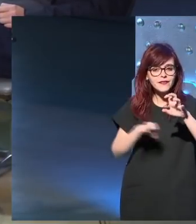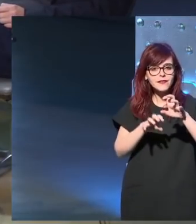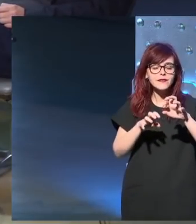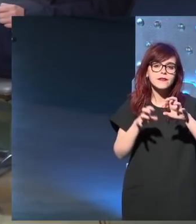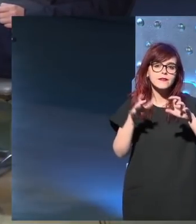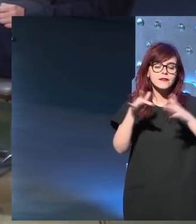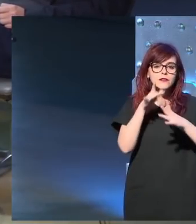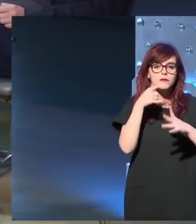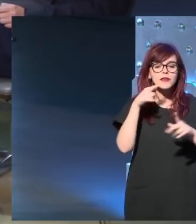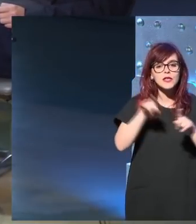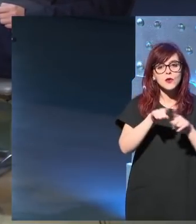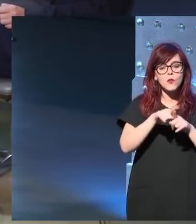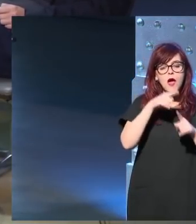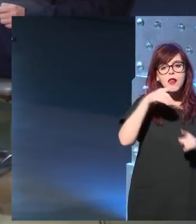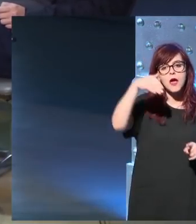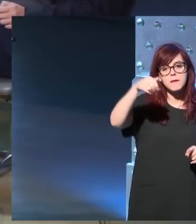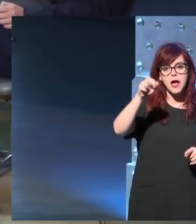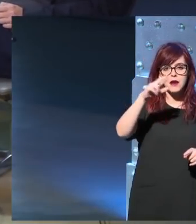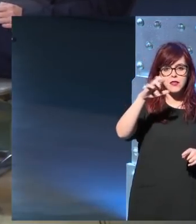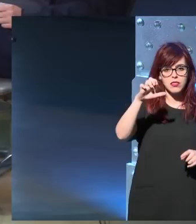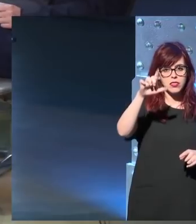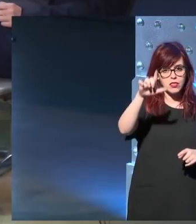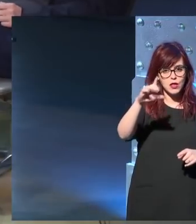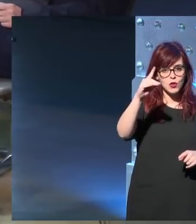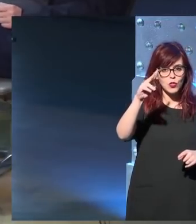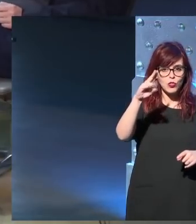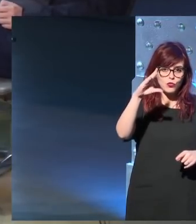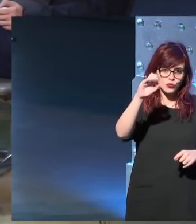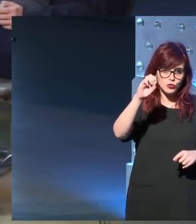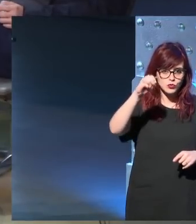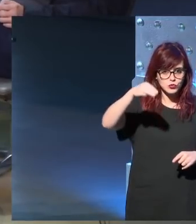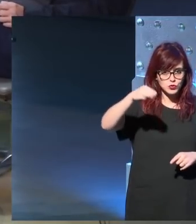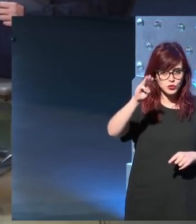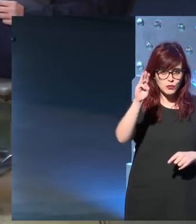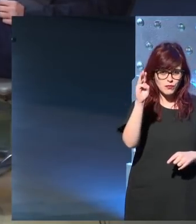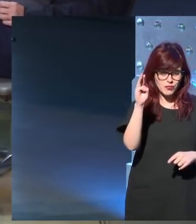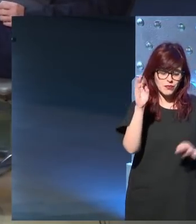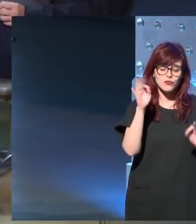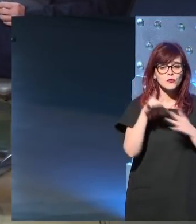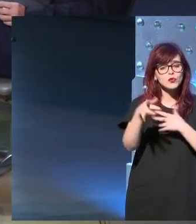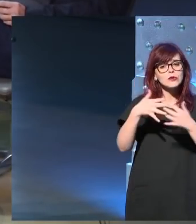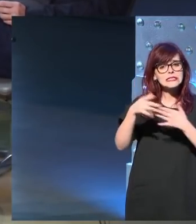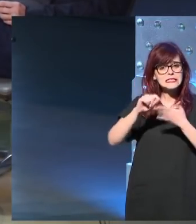herencia de Marcel Duchamp, sobre el que tú también has escrito, que es su posible equivalente en la literatura?